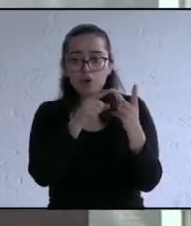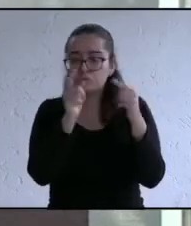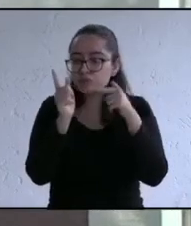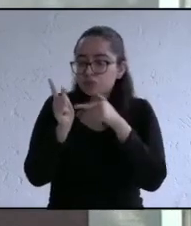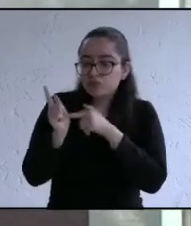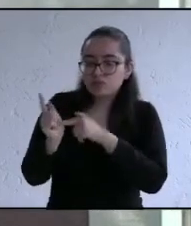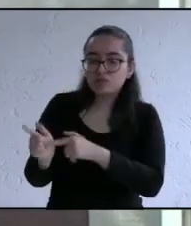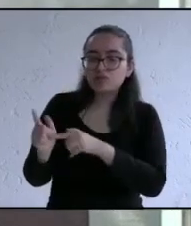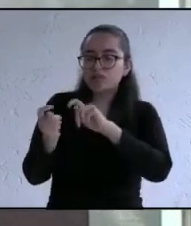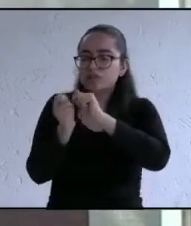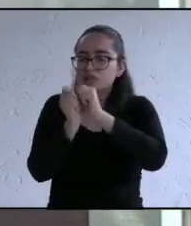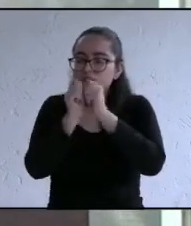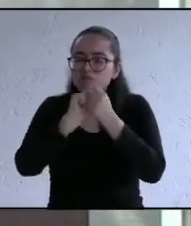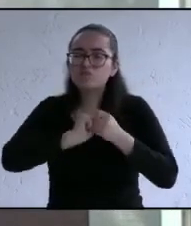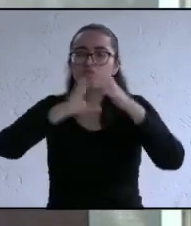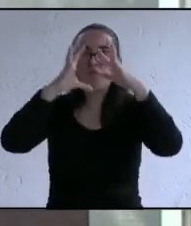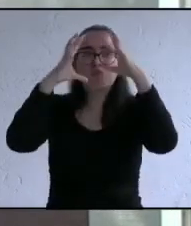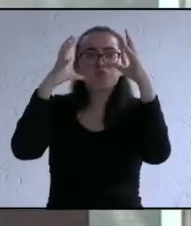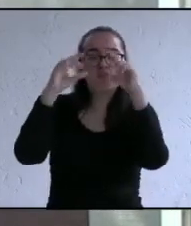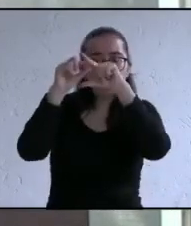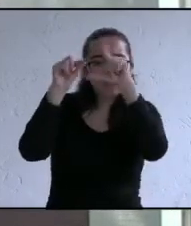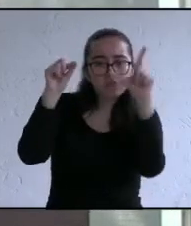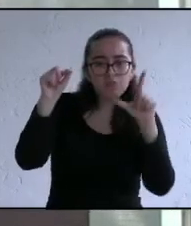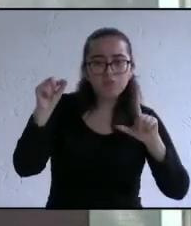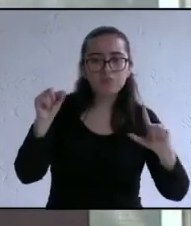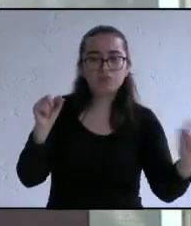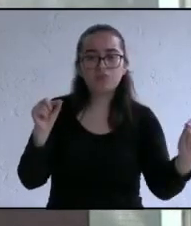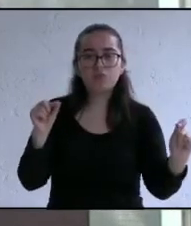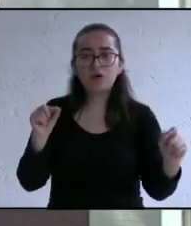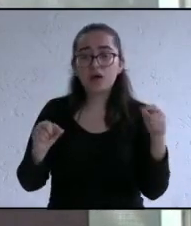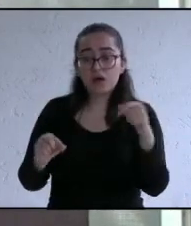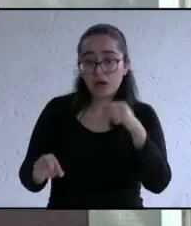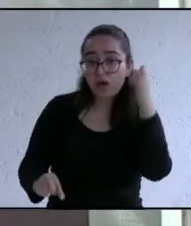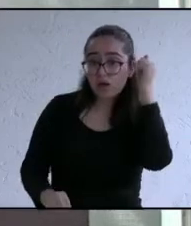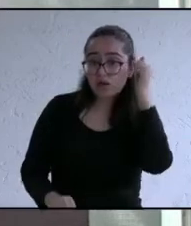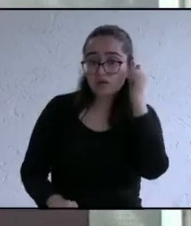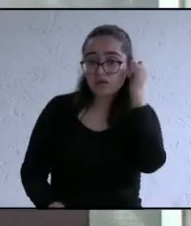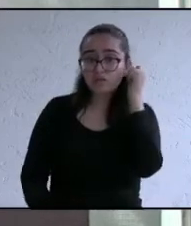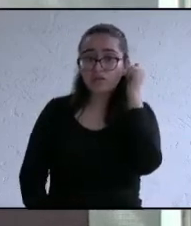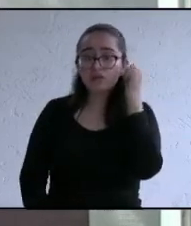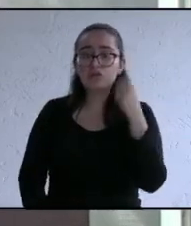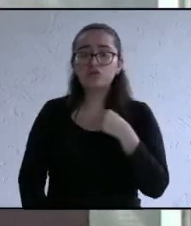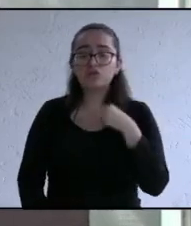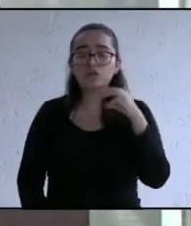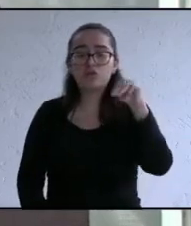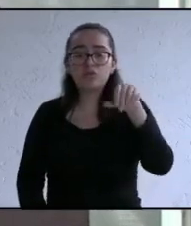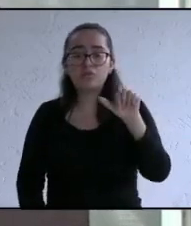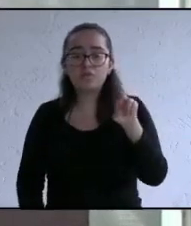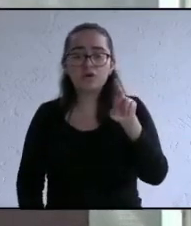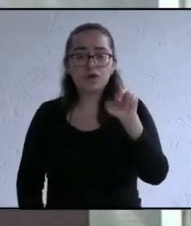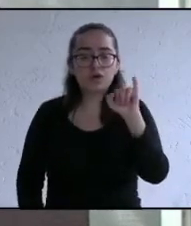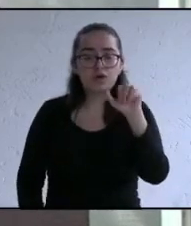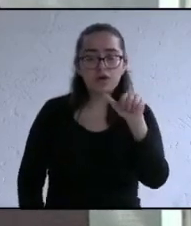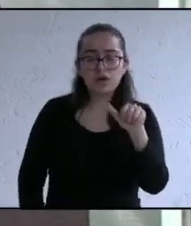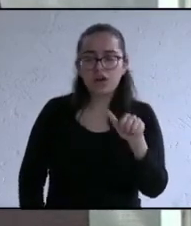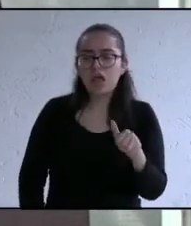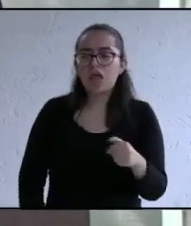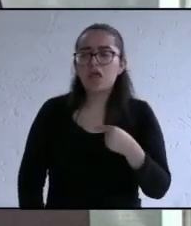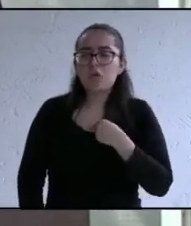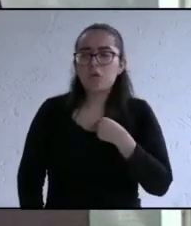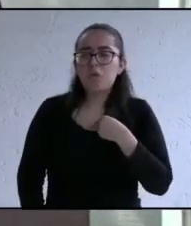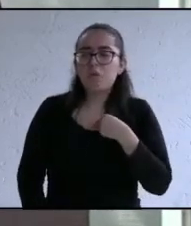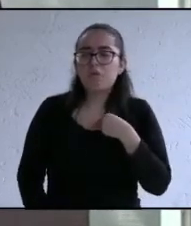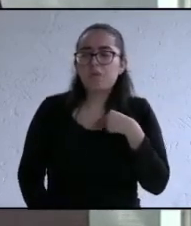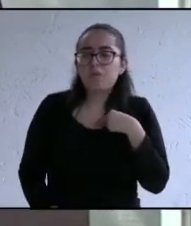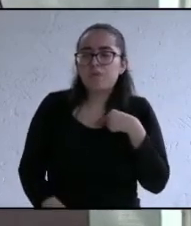con la transformación de nuestro país pero ahora desde nuestro municipio soy María López y busco un gobierno del pueblo